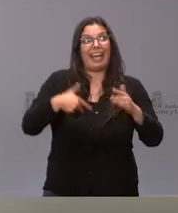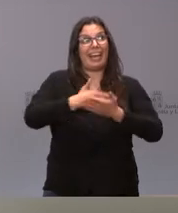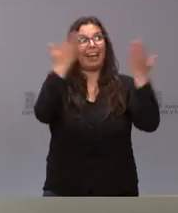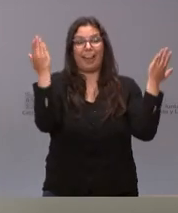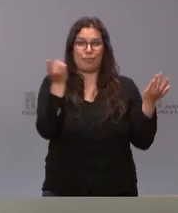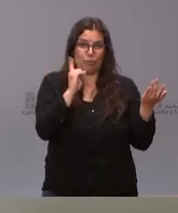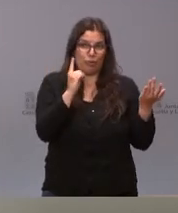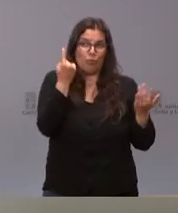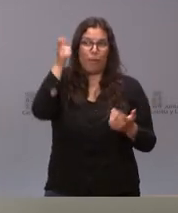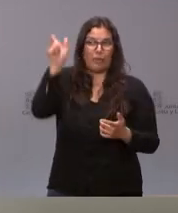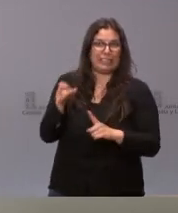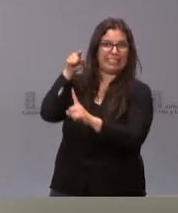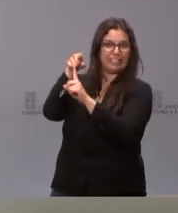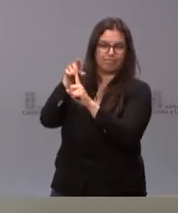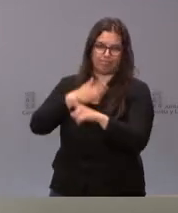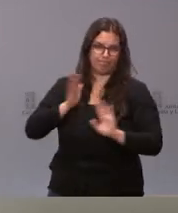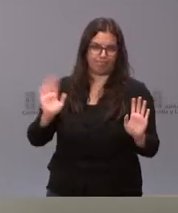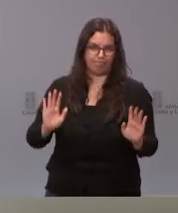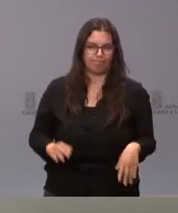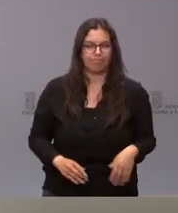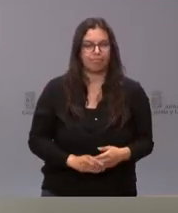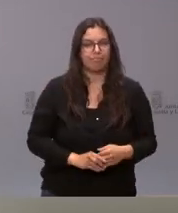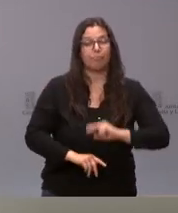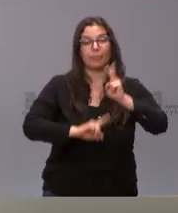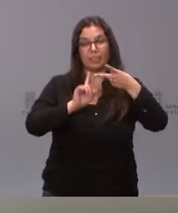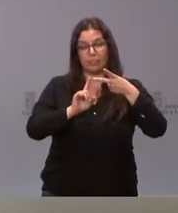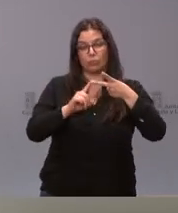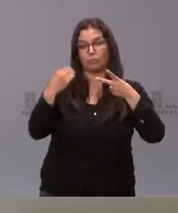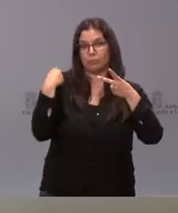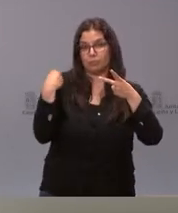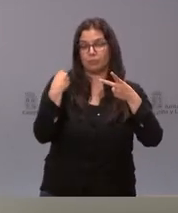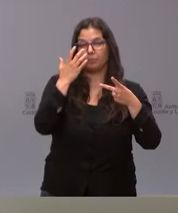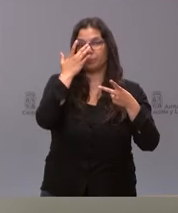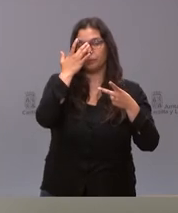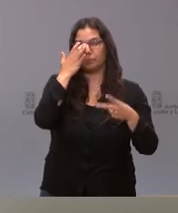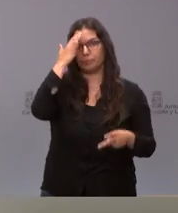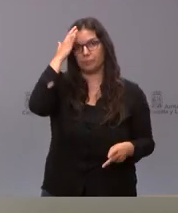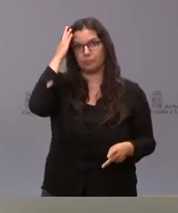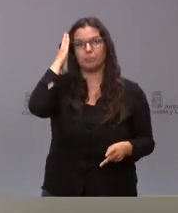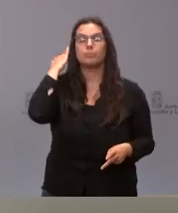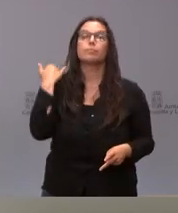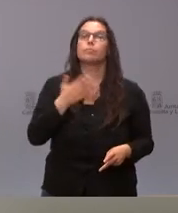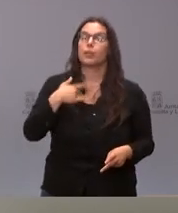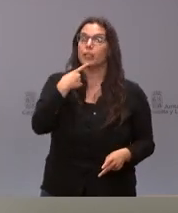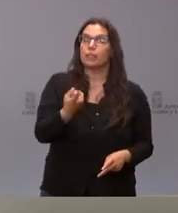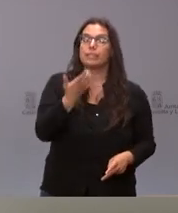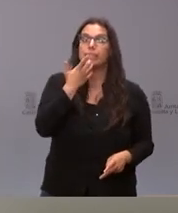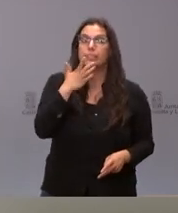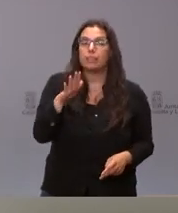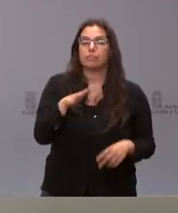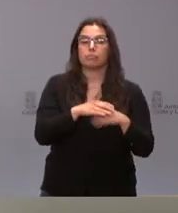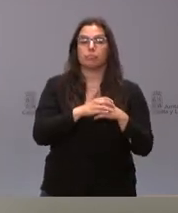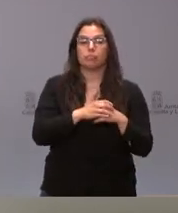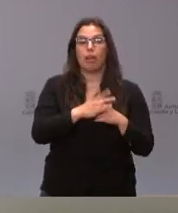conjunto de la comunidad autónoma sobre el segundo de los aspectos que usted me plantea quiero señalarle que si alguna